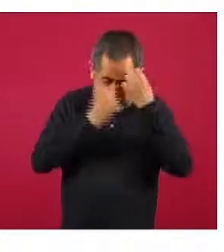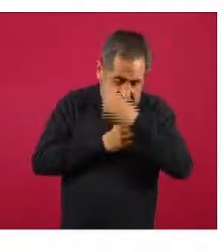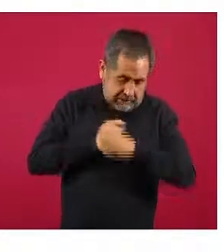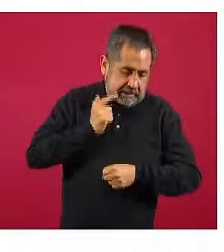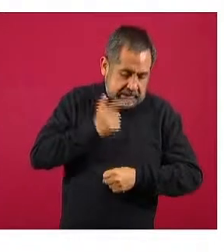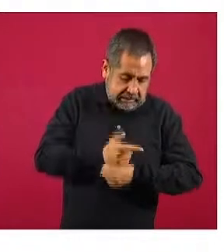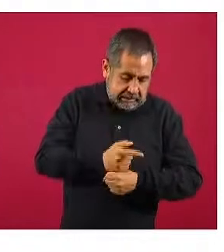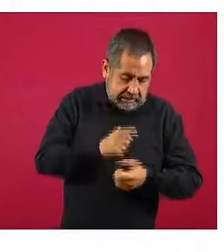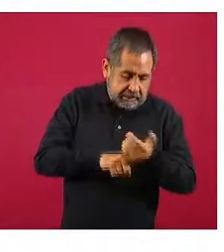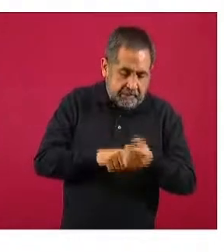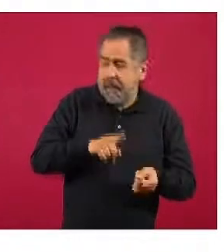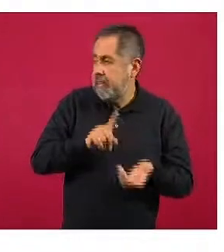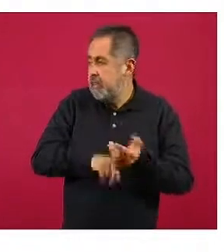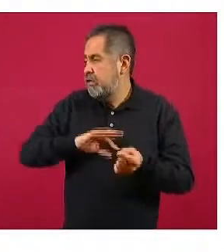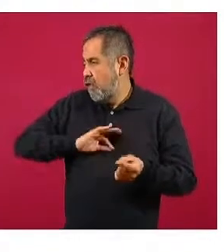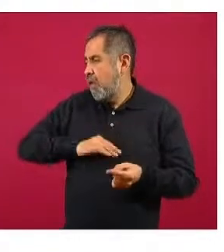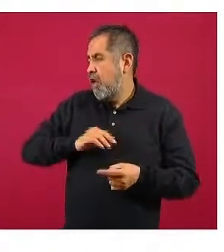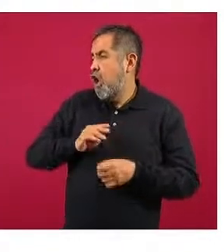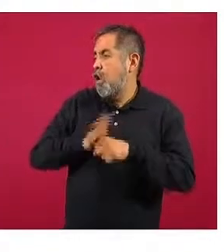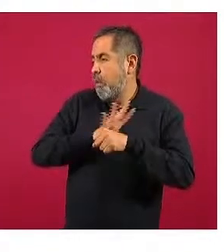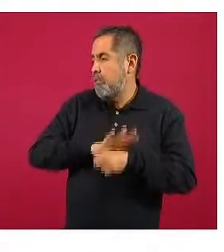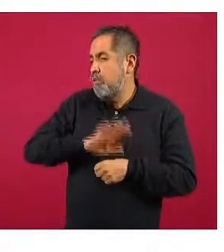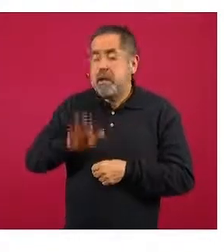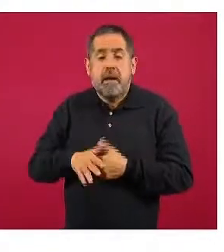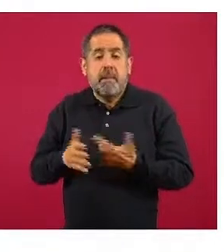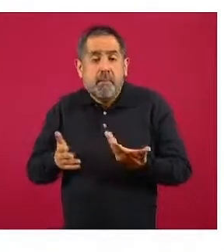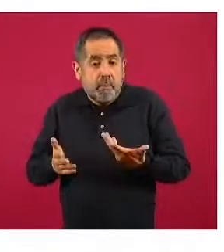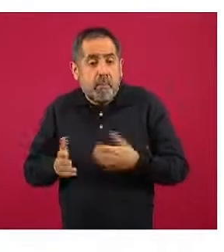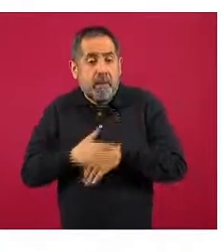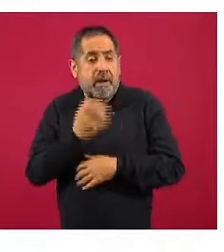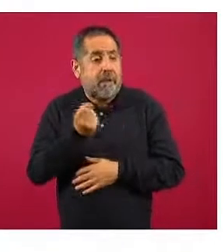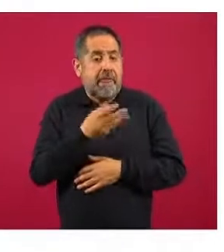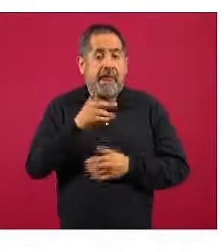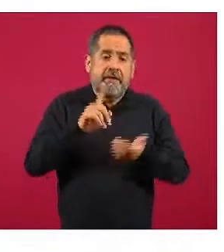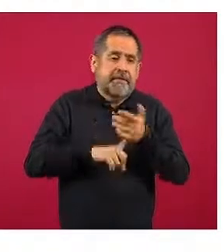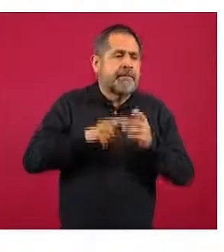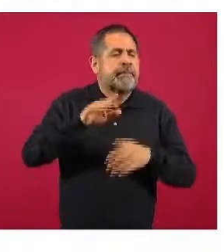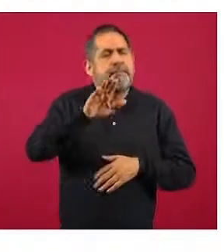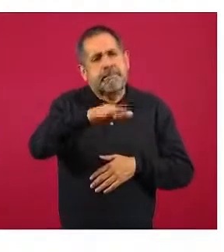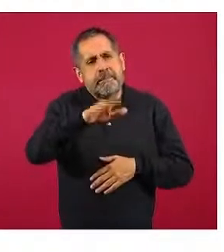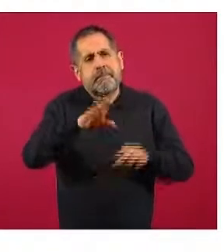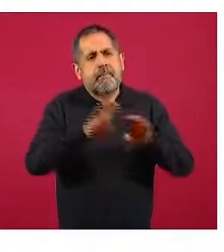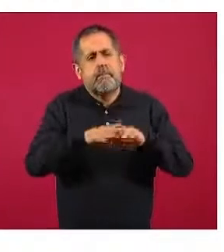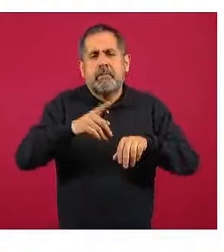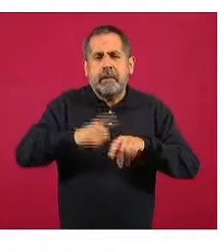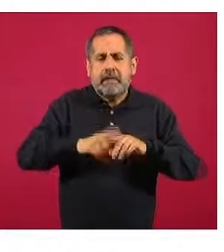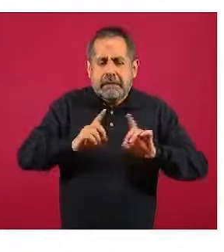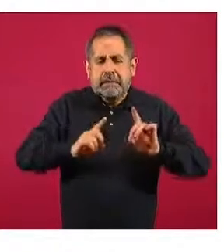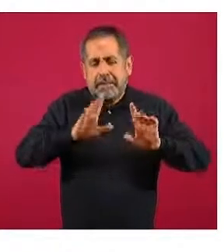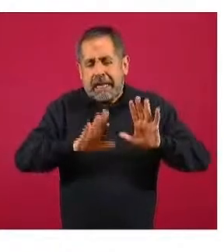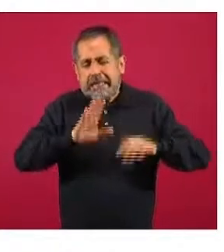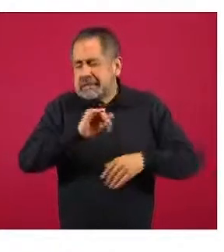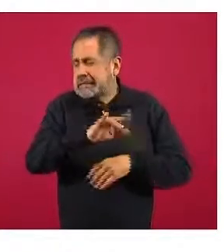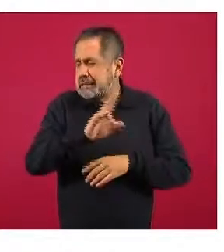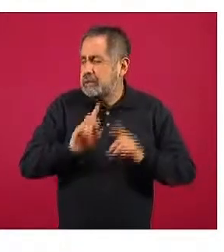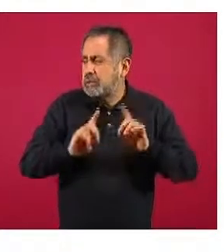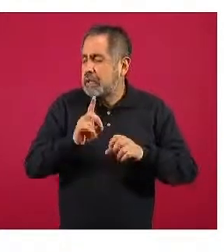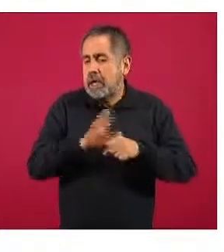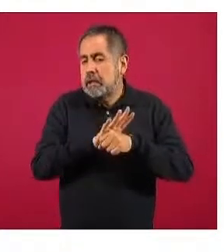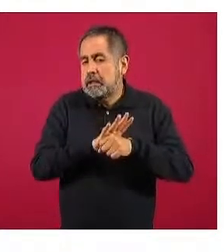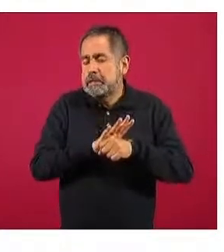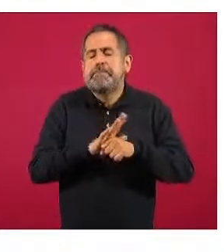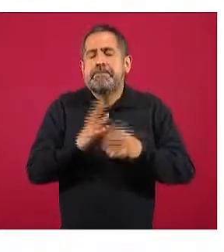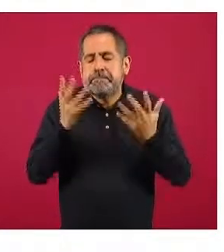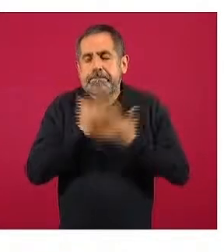clínico-epidemiológica, dado que fueron personas que en su momento se identificaron como casos sospechosos, lamentablemente